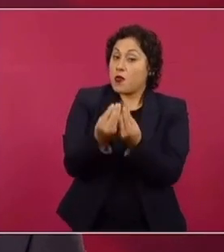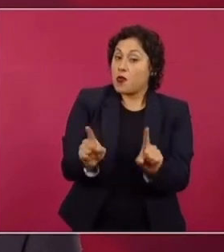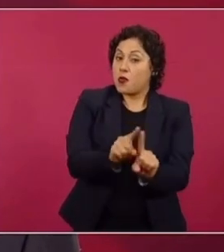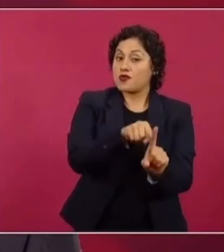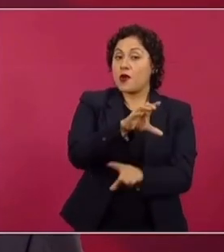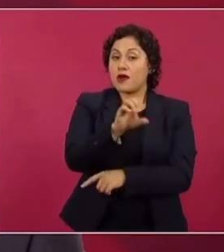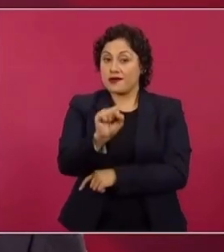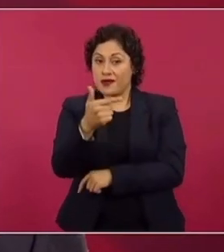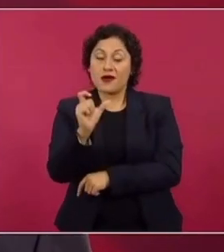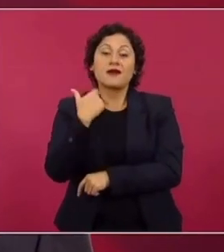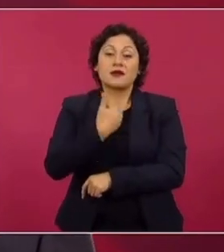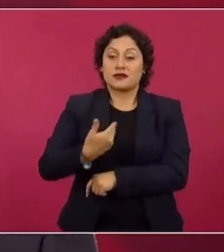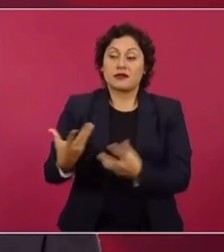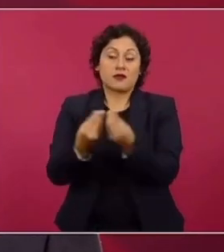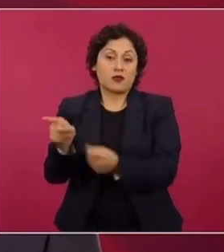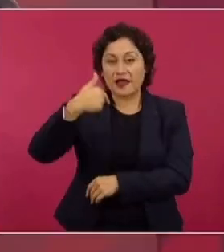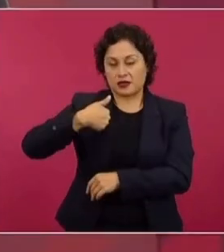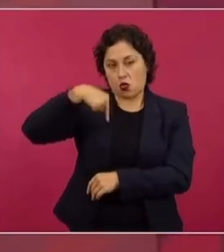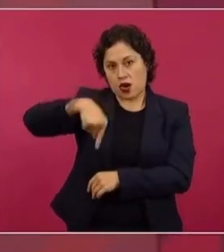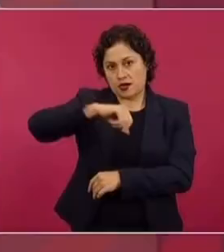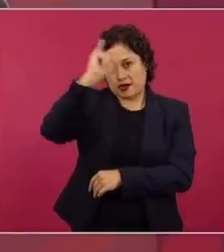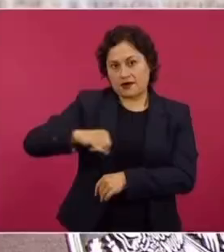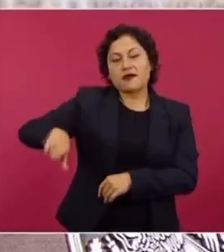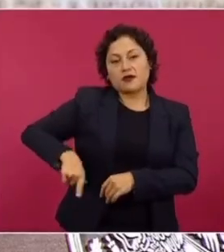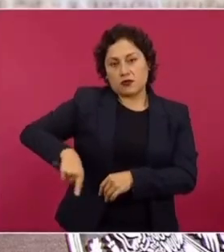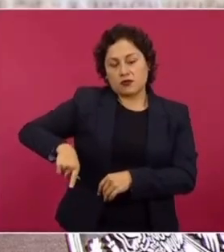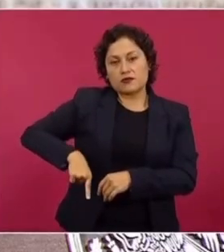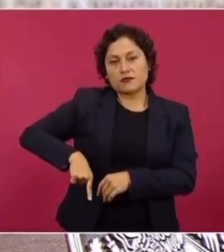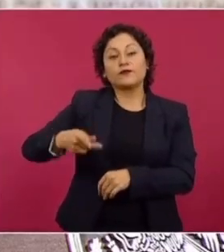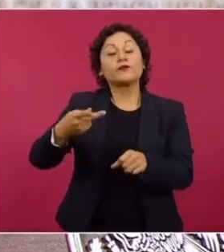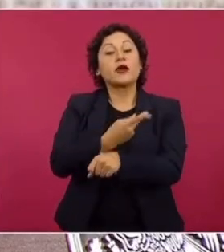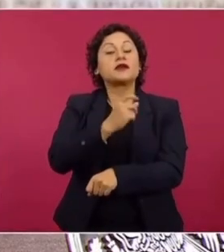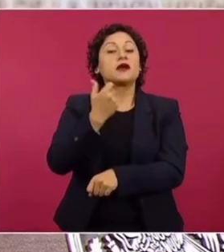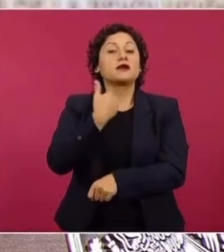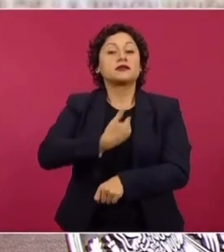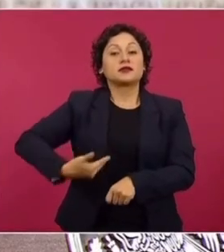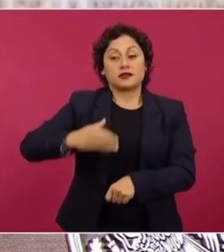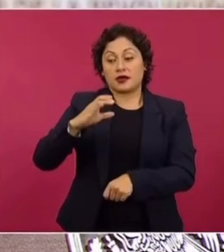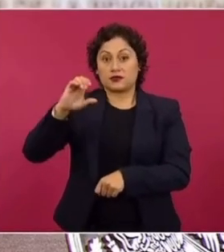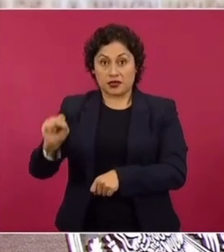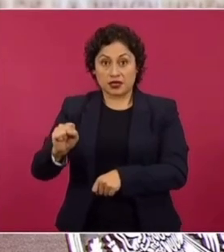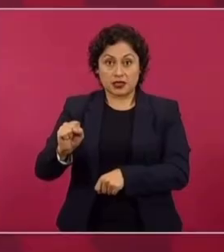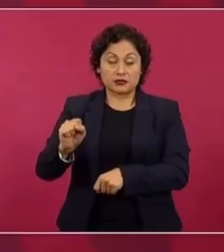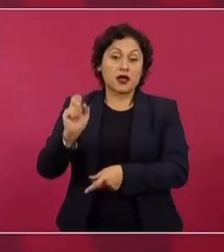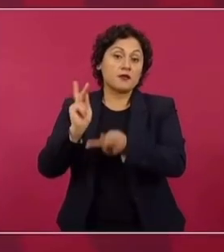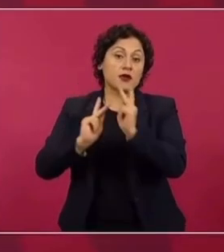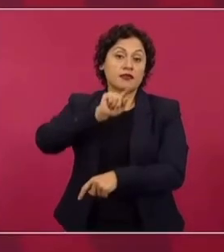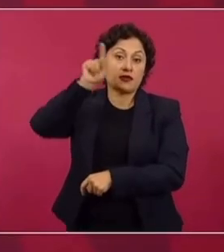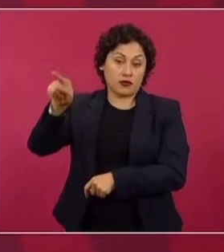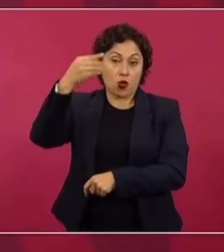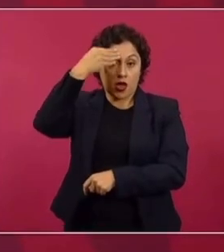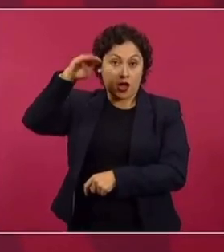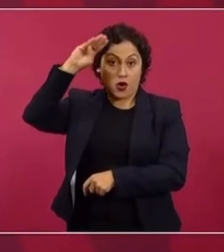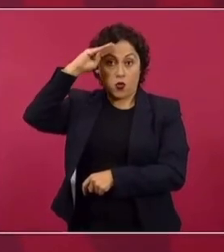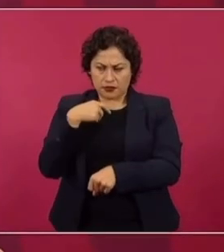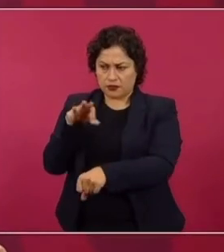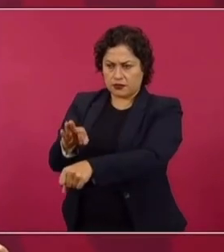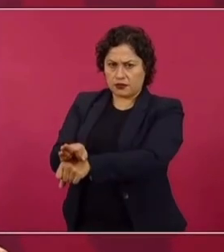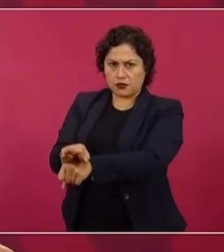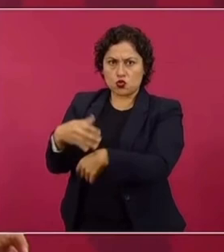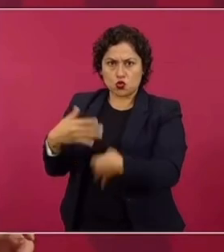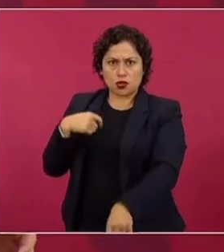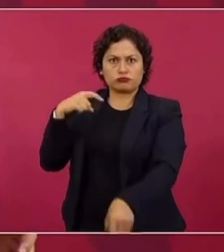porque cuando sucedió lo de Ahumada y Salinas hizo gestiones en Cuba para que se protegiera Ahumada,